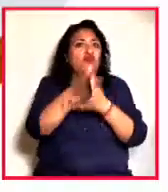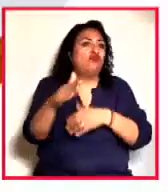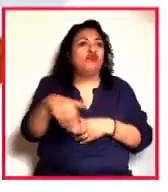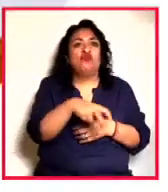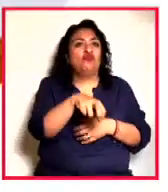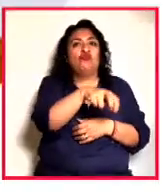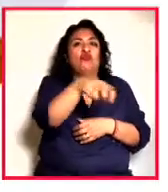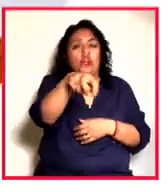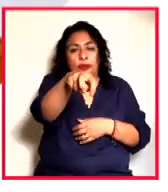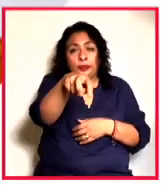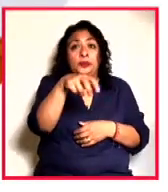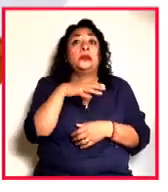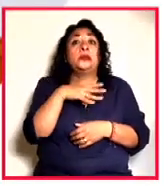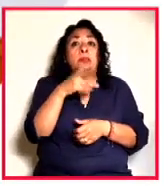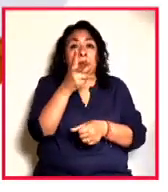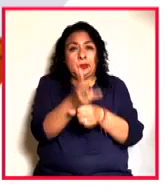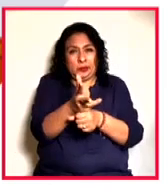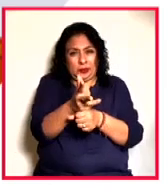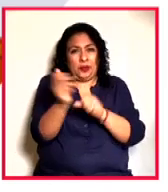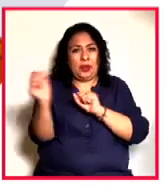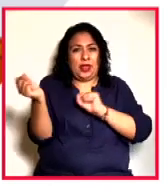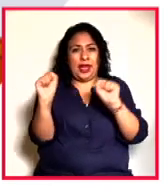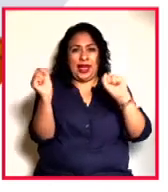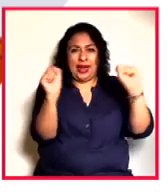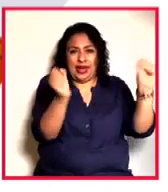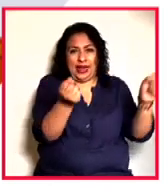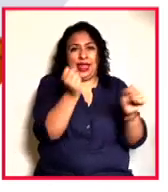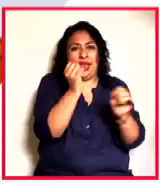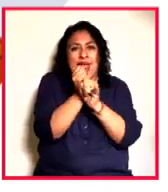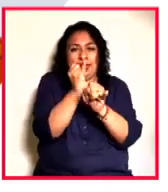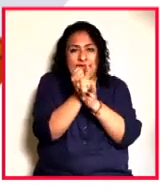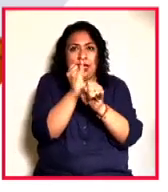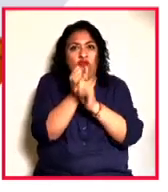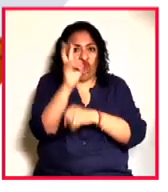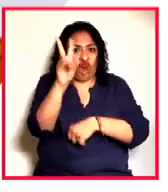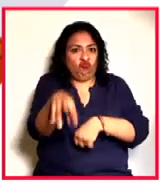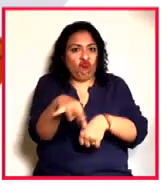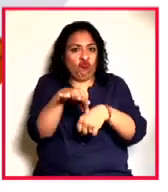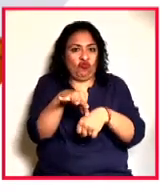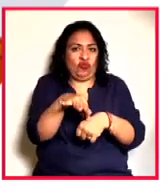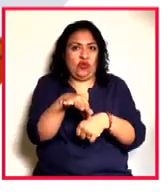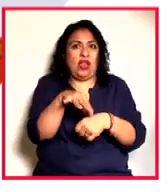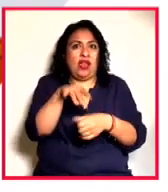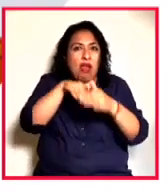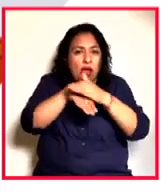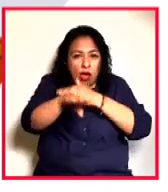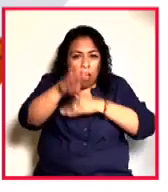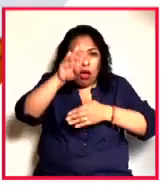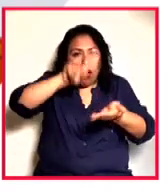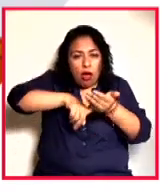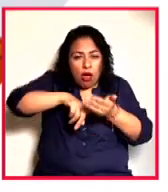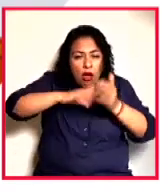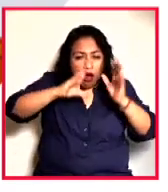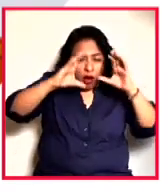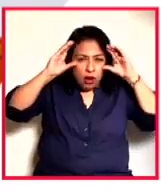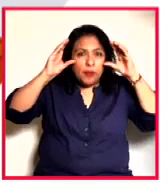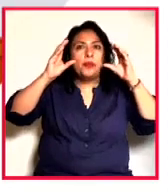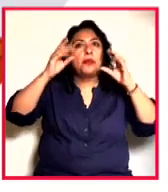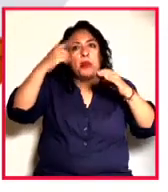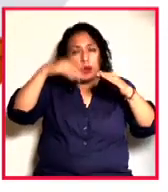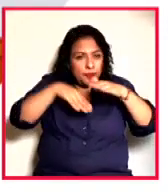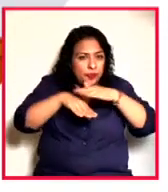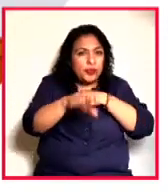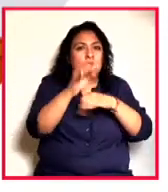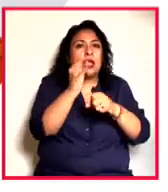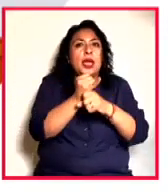Vamos a grabar la carrera virtual como una realidad virtual, para que también podamos entrar a internet